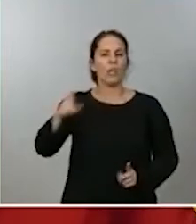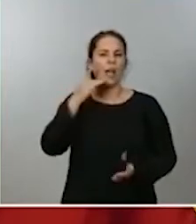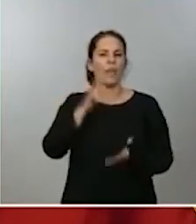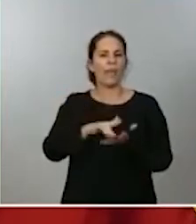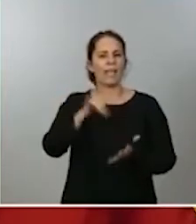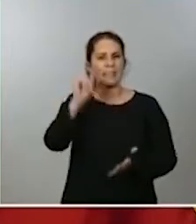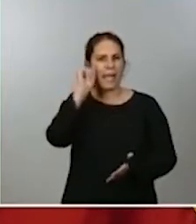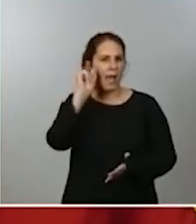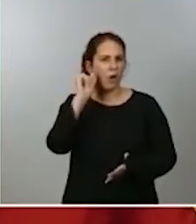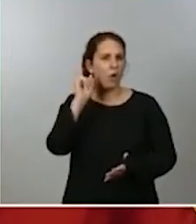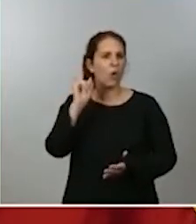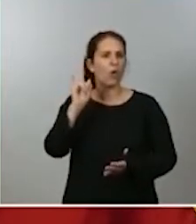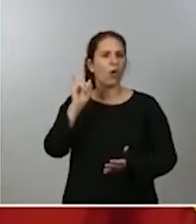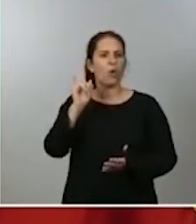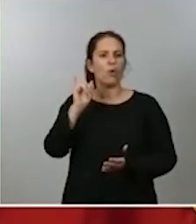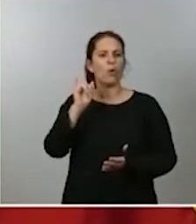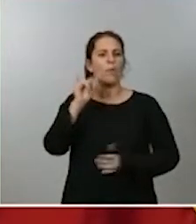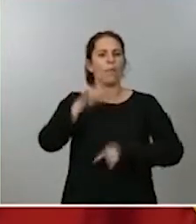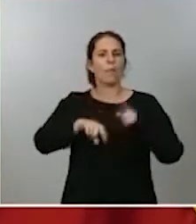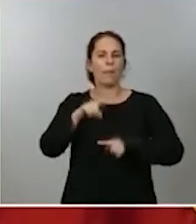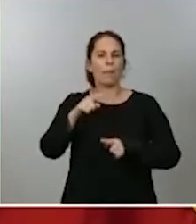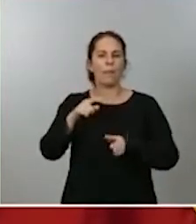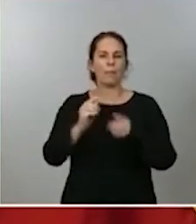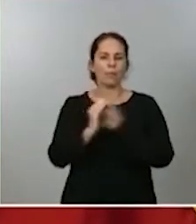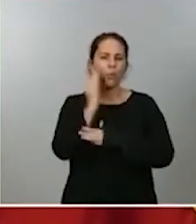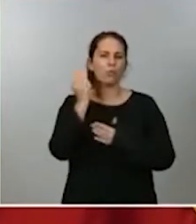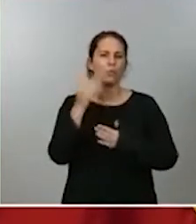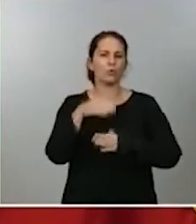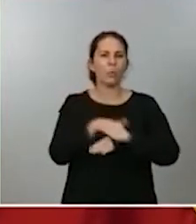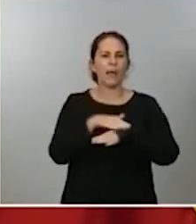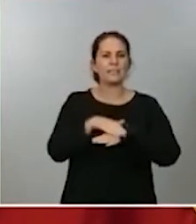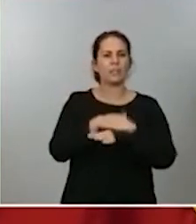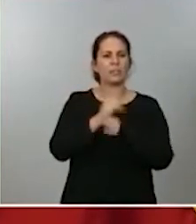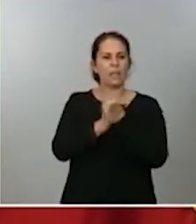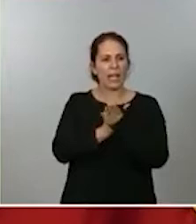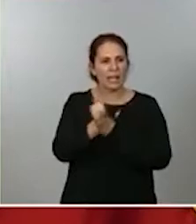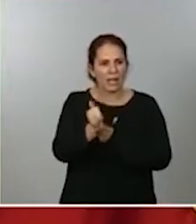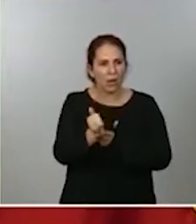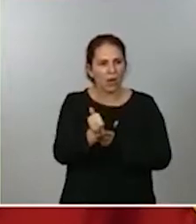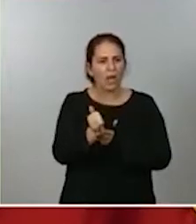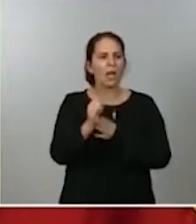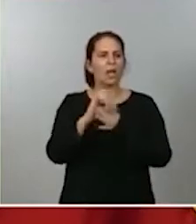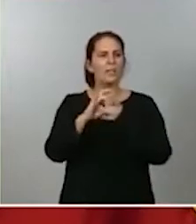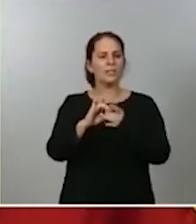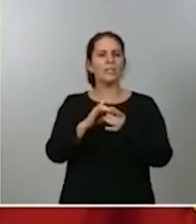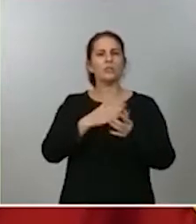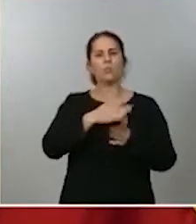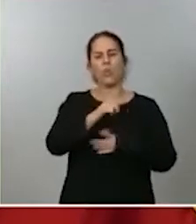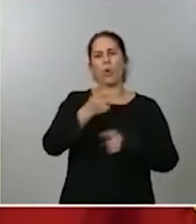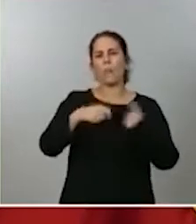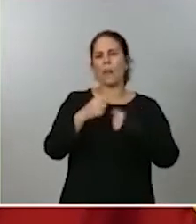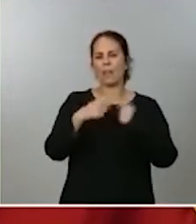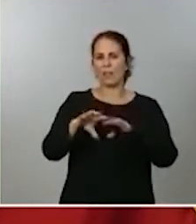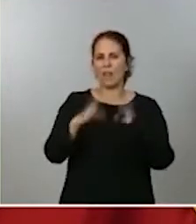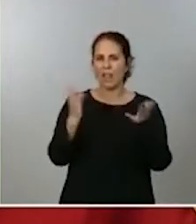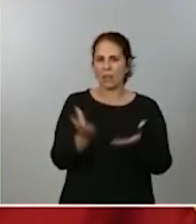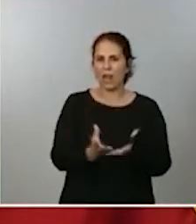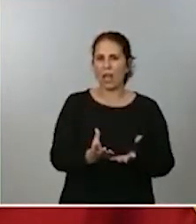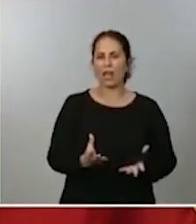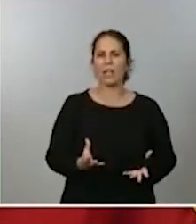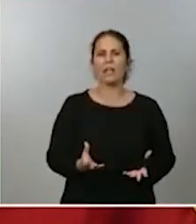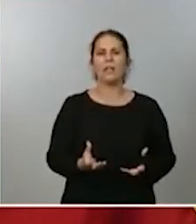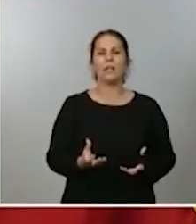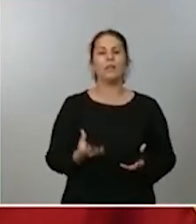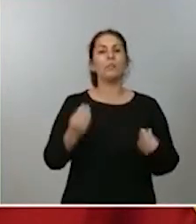con los productos básicos agrícolas y su comercio internacional es decir hay muchas referencias de ámbito